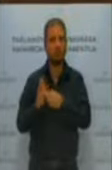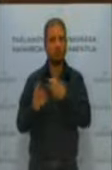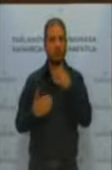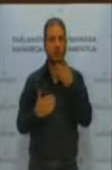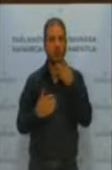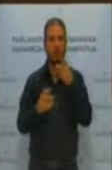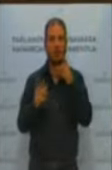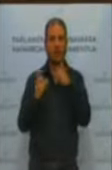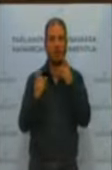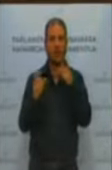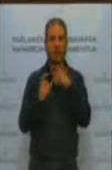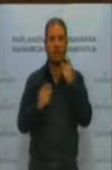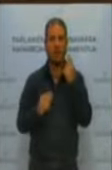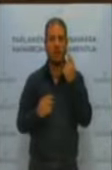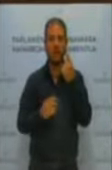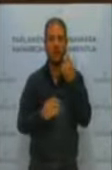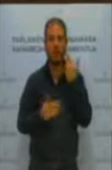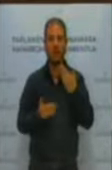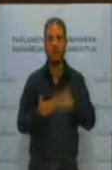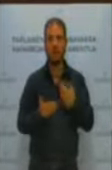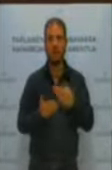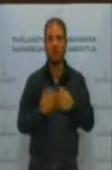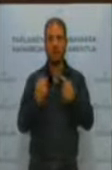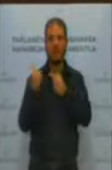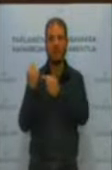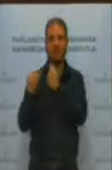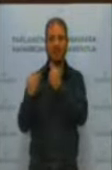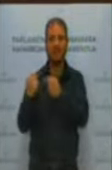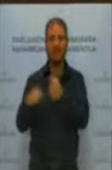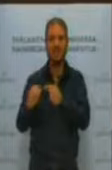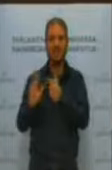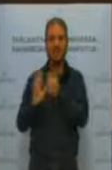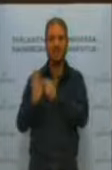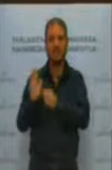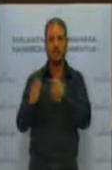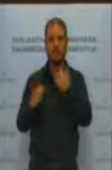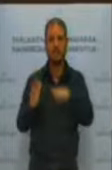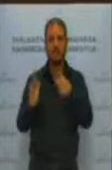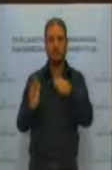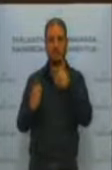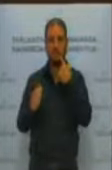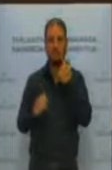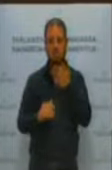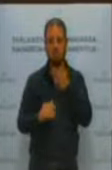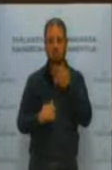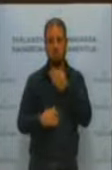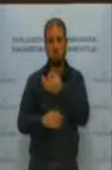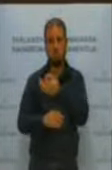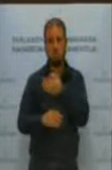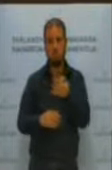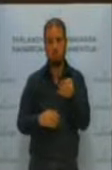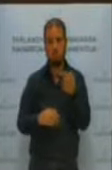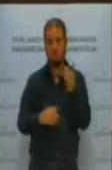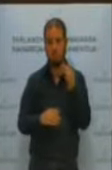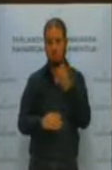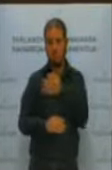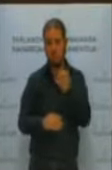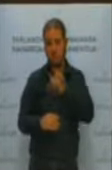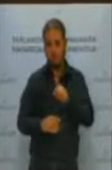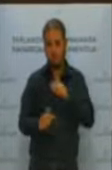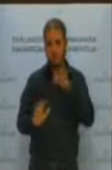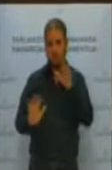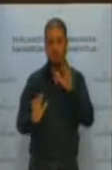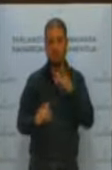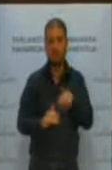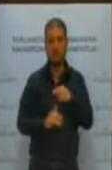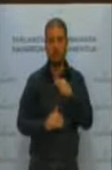unos test que, bueno, igual no son fiables del todo, pero al menos los hacen para saber